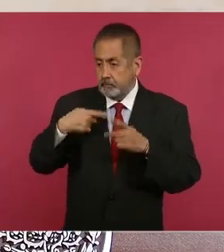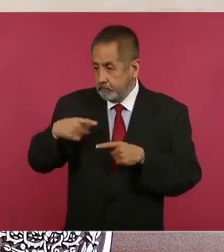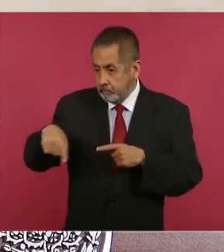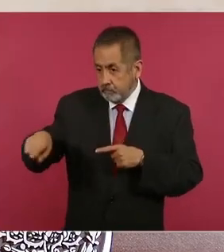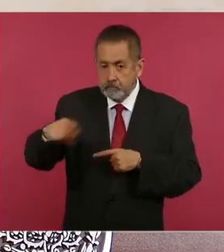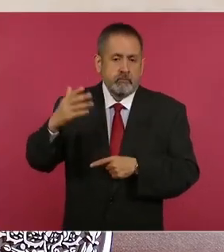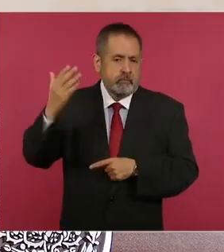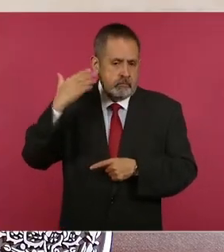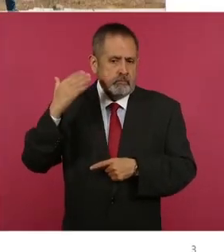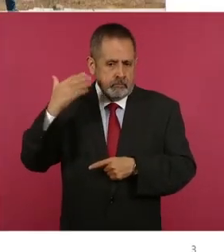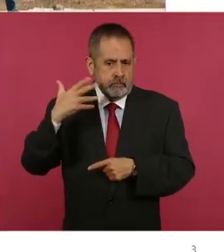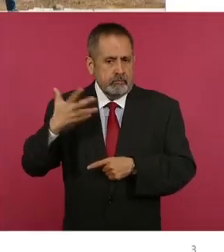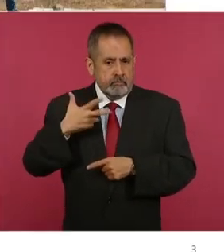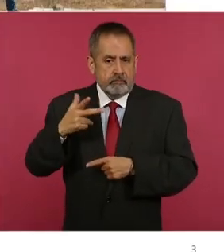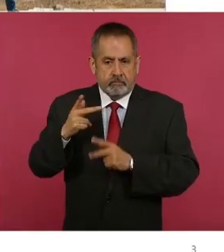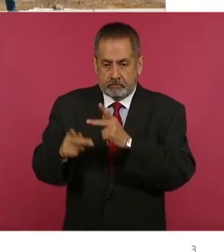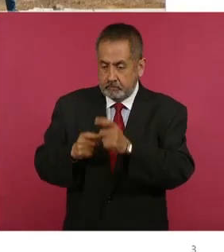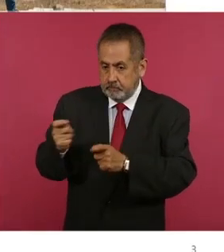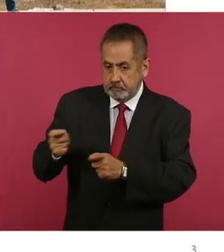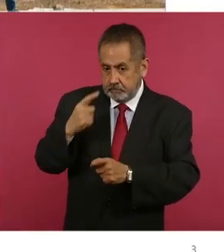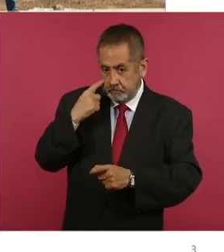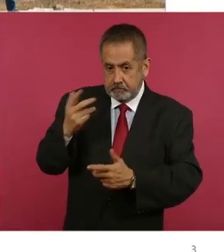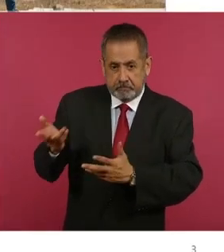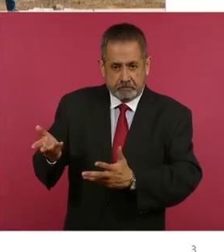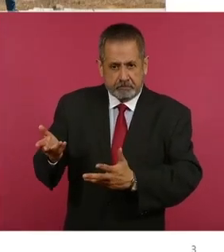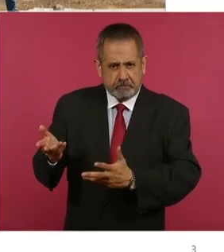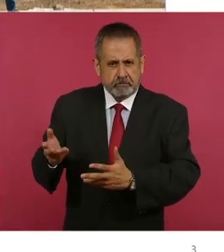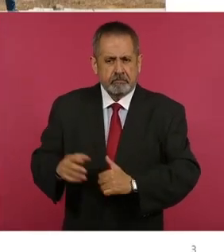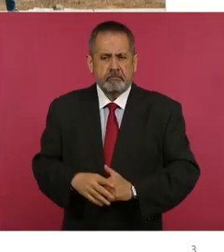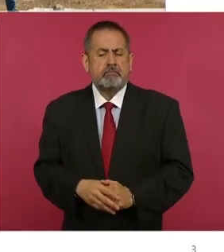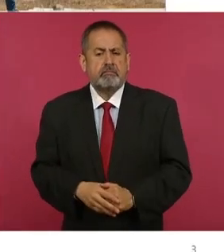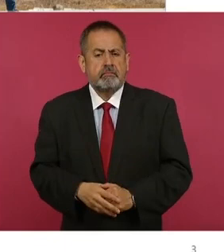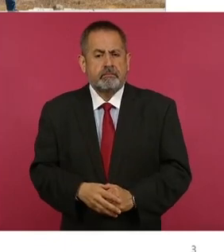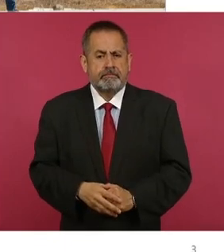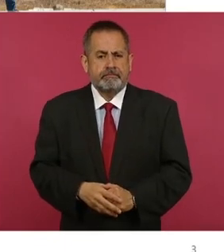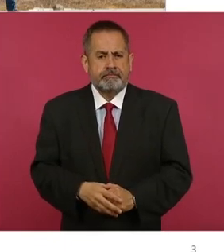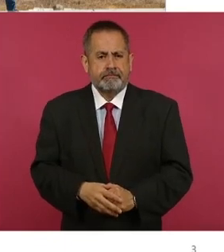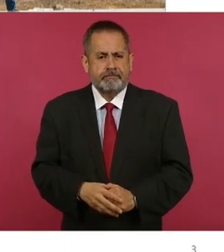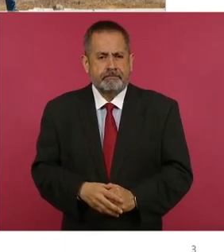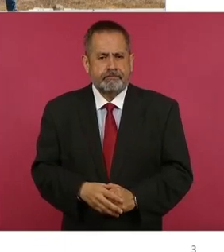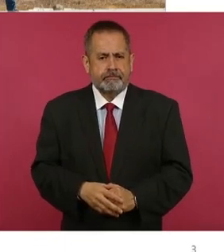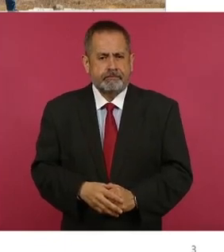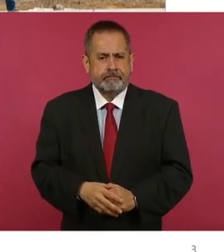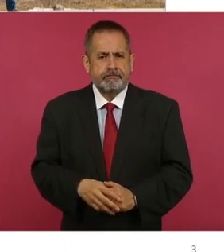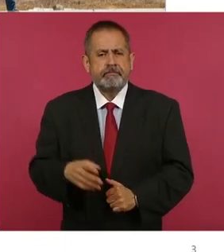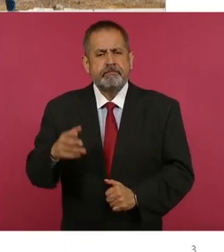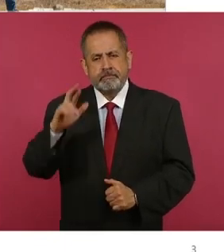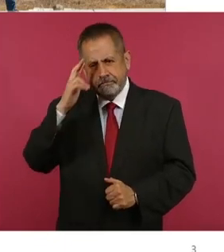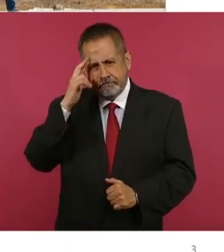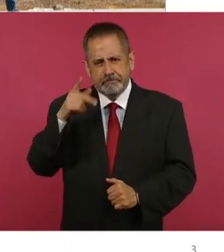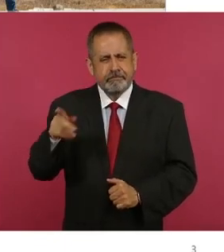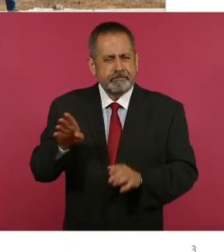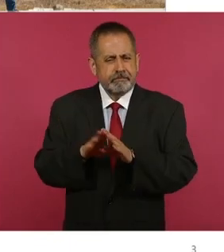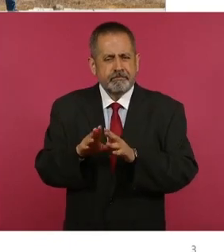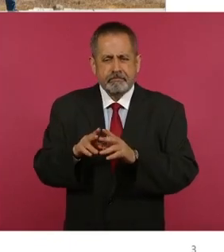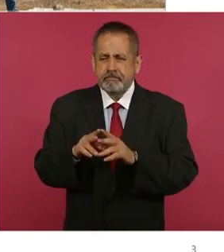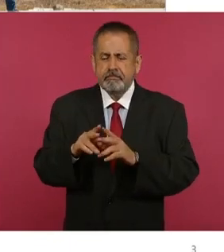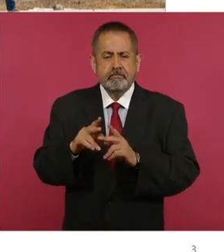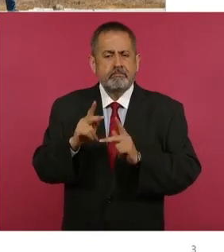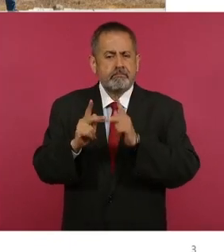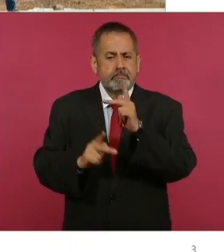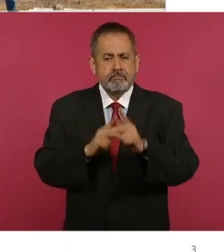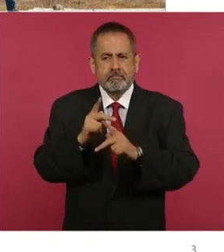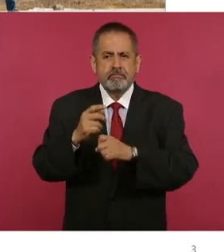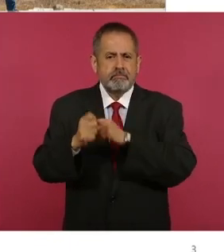que ya contaban con un crédito del instituto que se había dado ya hace varios años. Recordar que la relación de crédito es una relación a largo